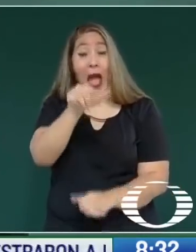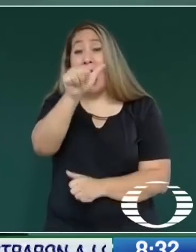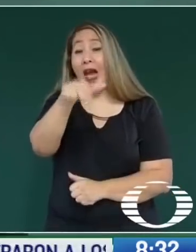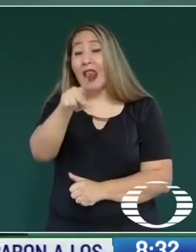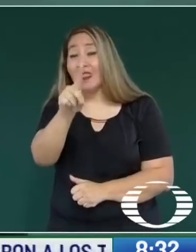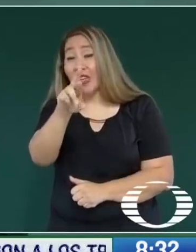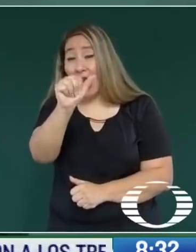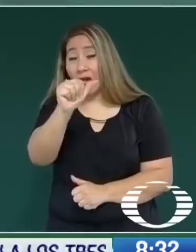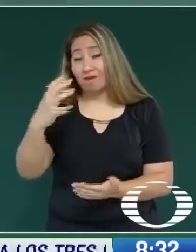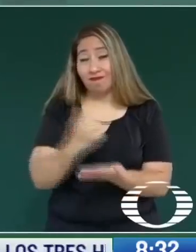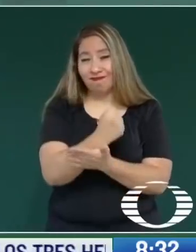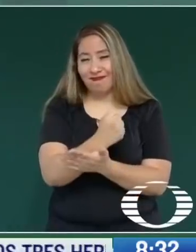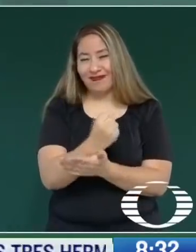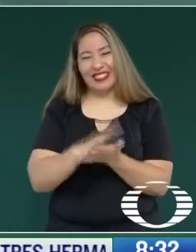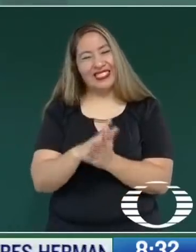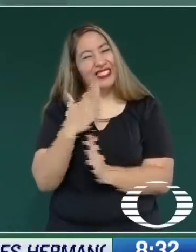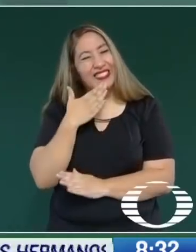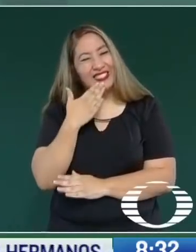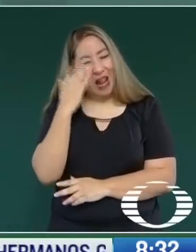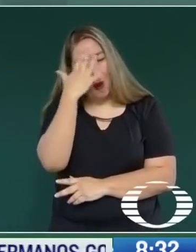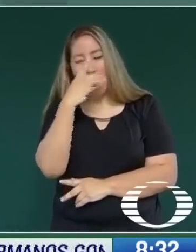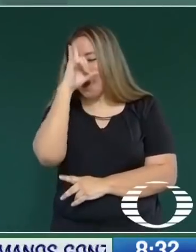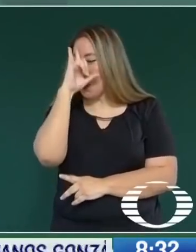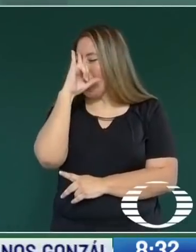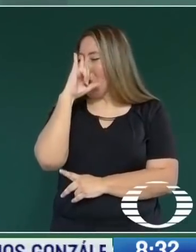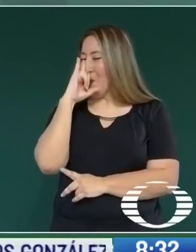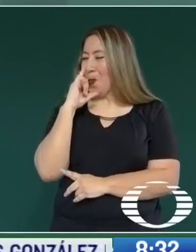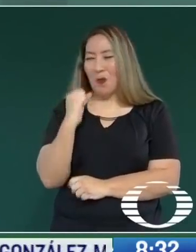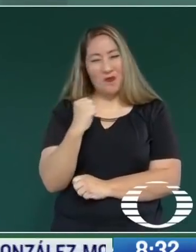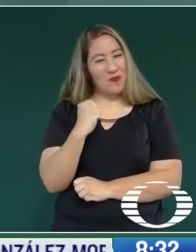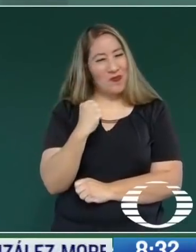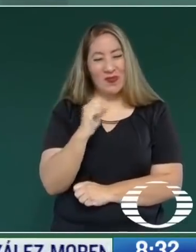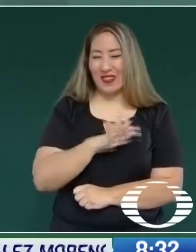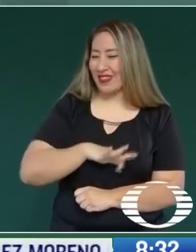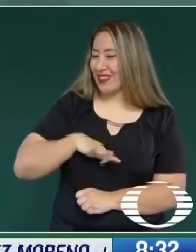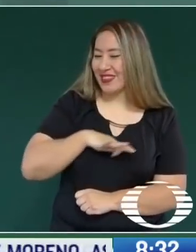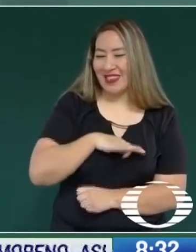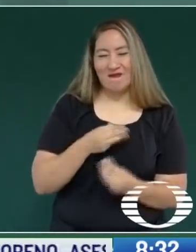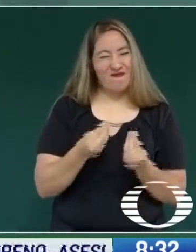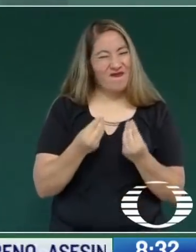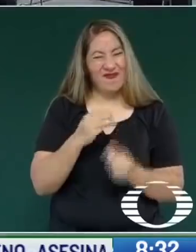triunfó, es la más guapa y nos da mucho gusto,